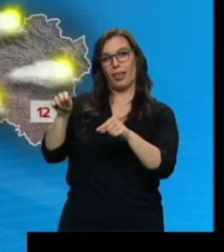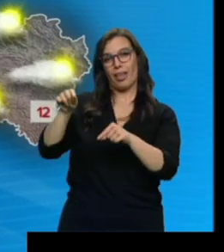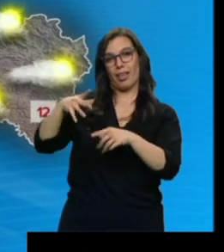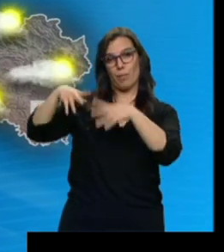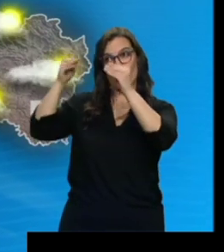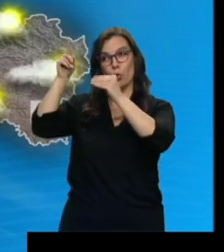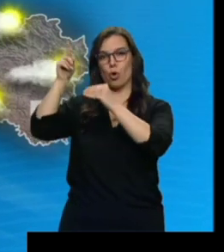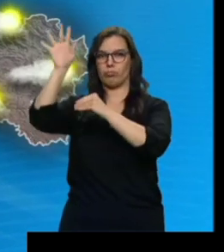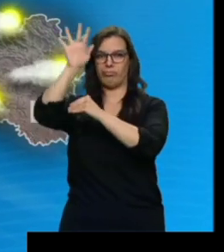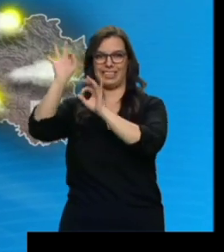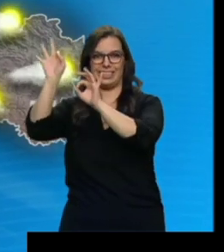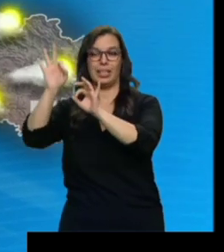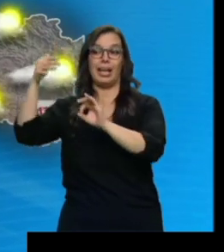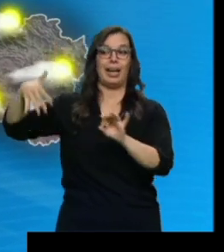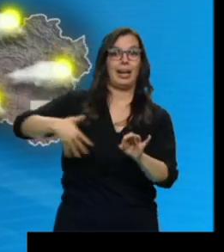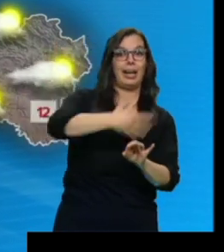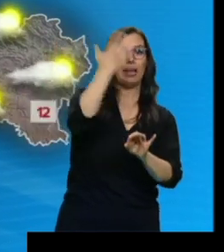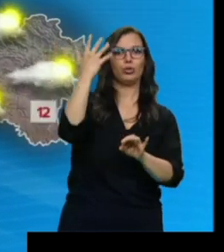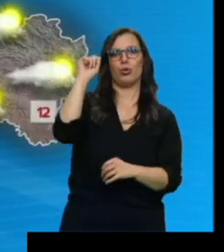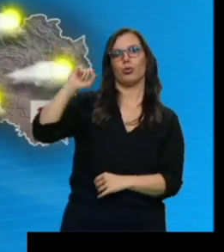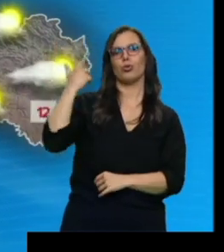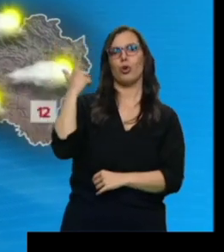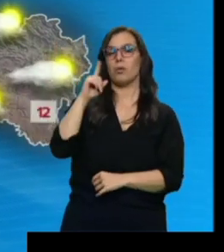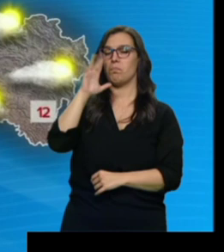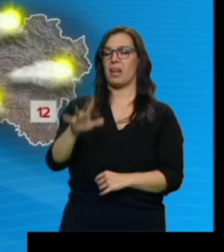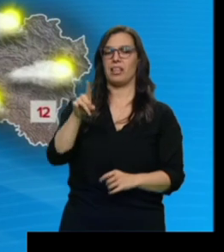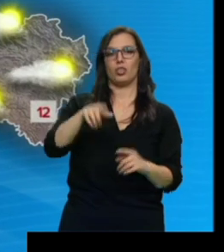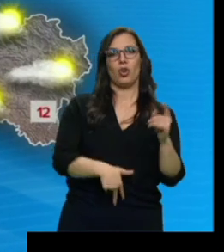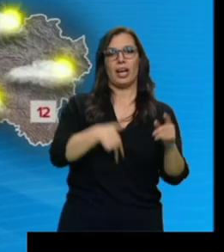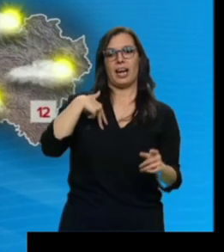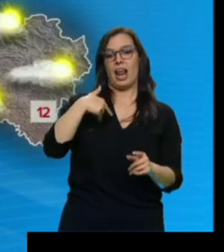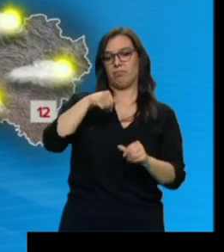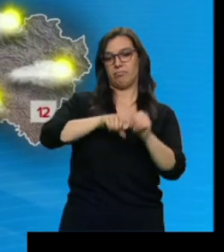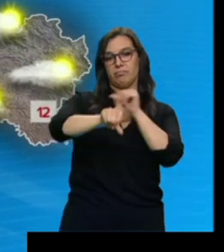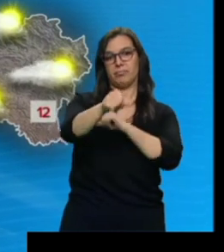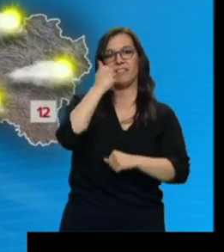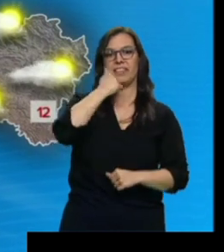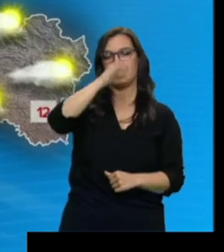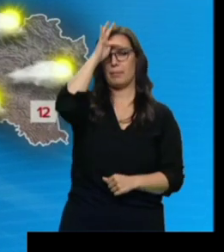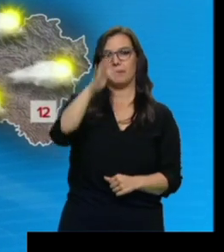En el resto, se impone el sol. Y parece que esa será la tónica durante todo el fin de semana.